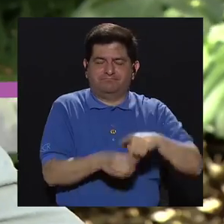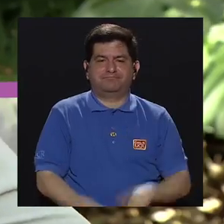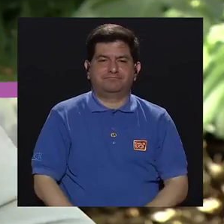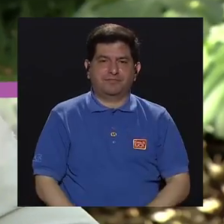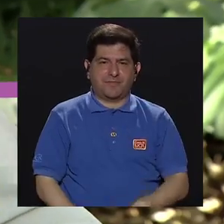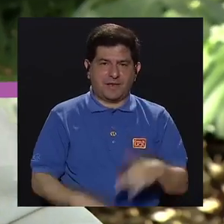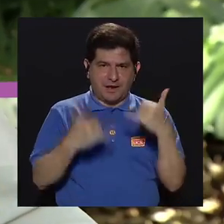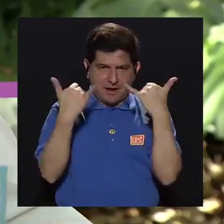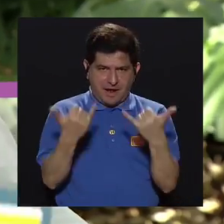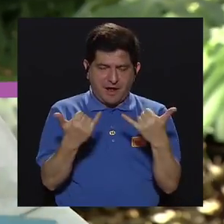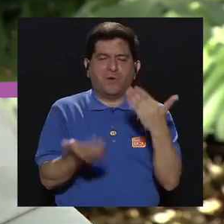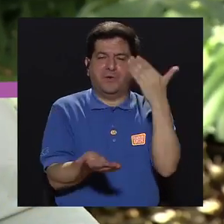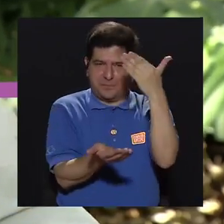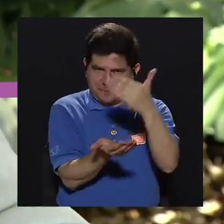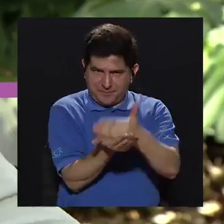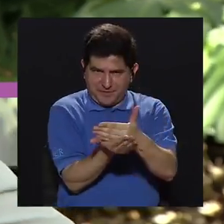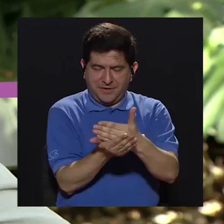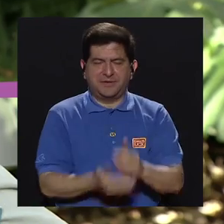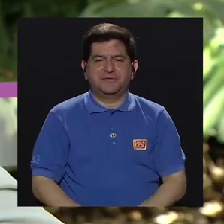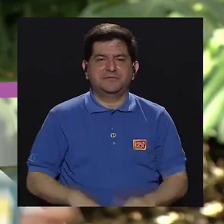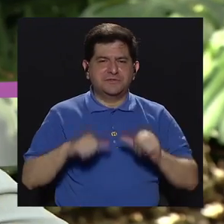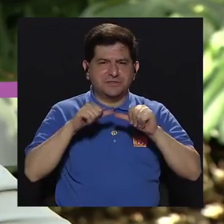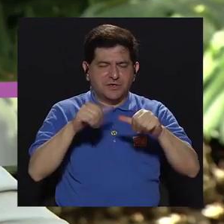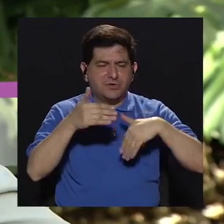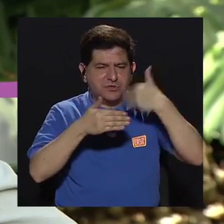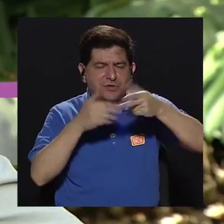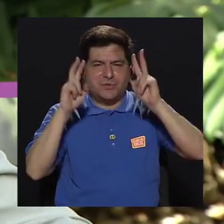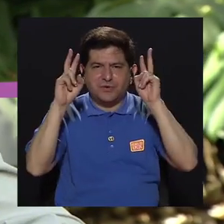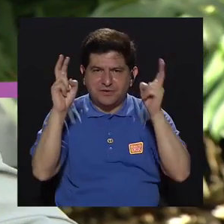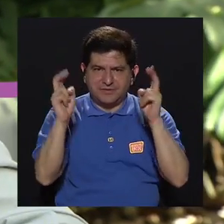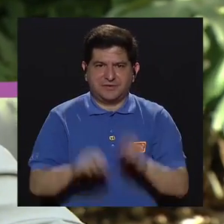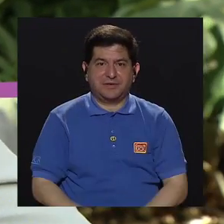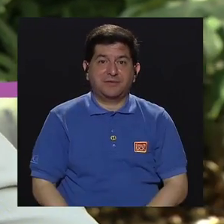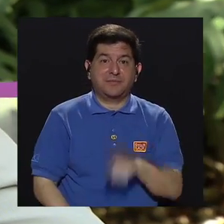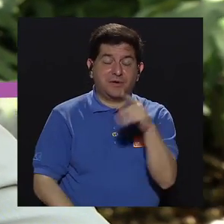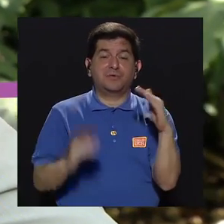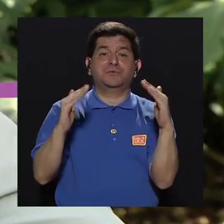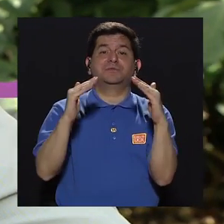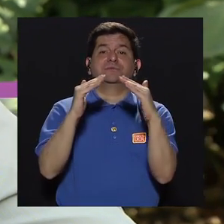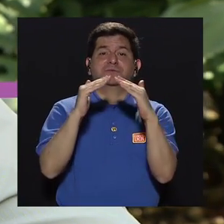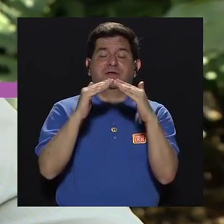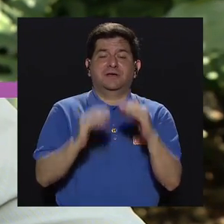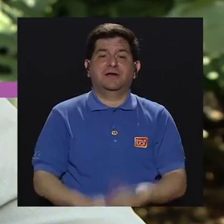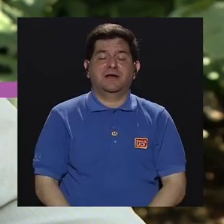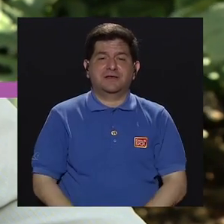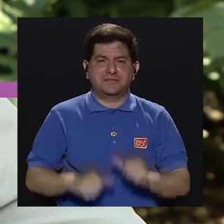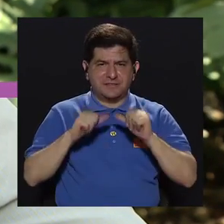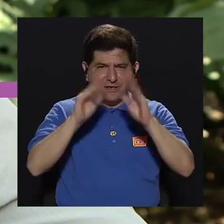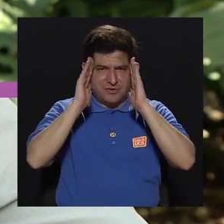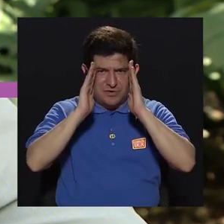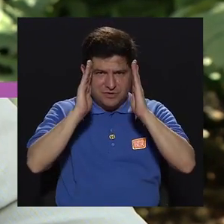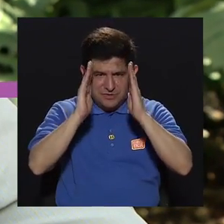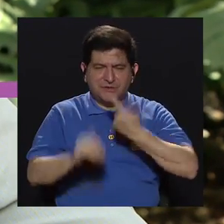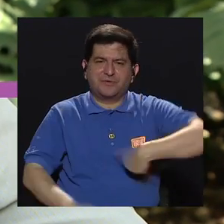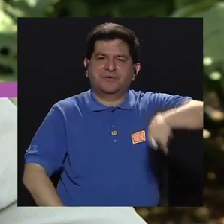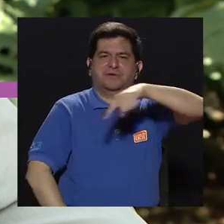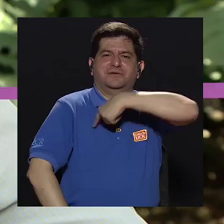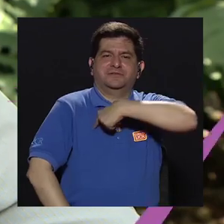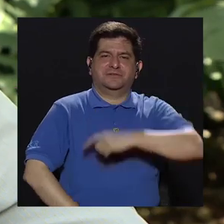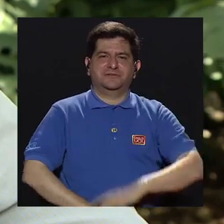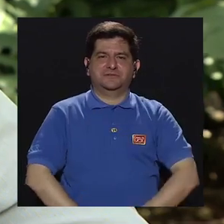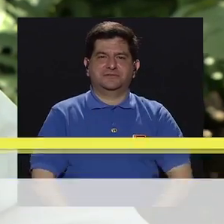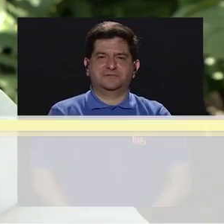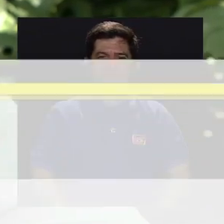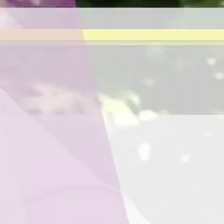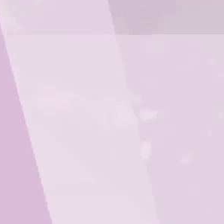Ana María, vamos a hacer aquí una nueva pausa para seguir retomando este tema, y ustedes allá en sus hogares, los invito a que continúen con nosotros